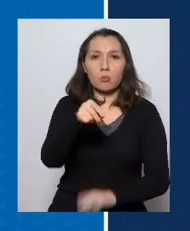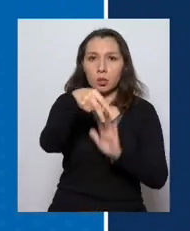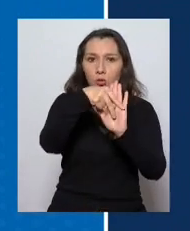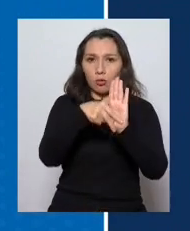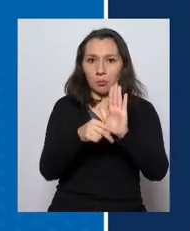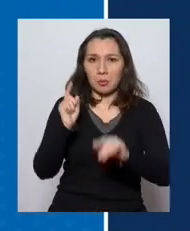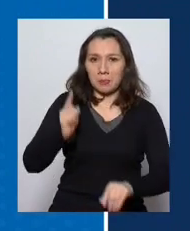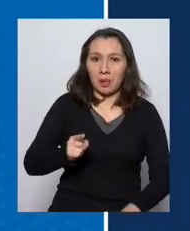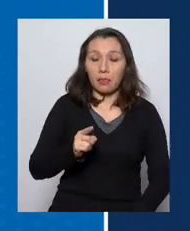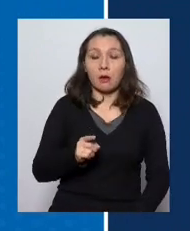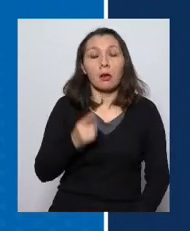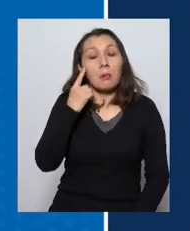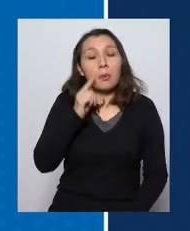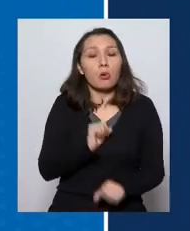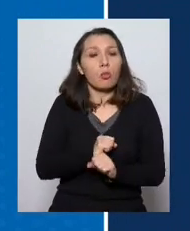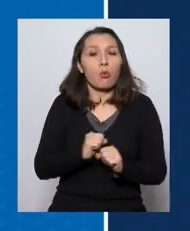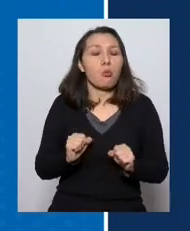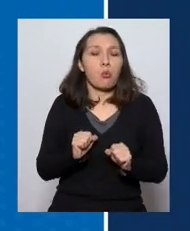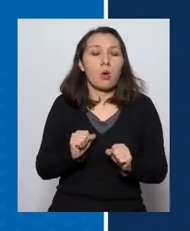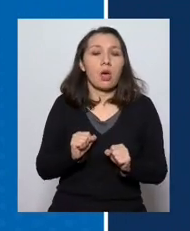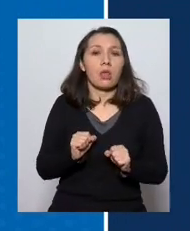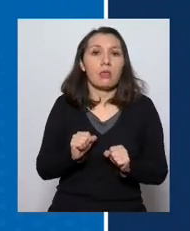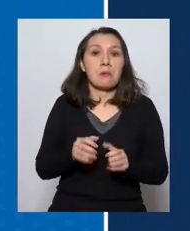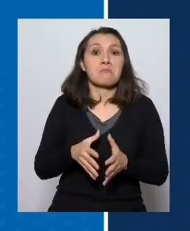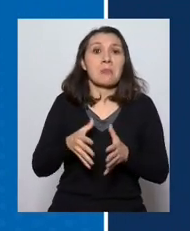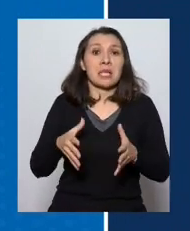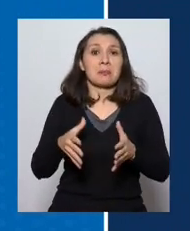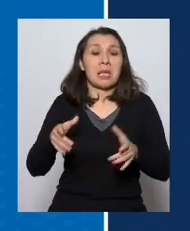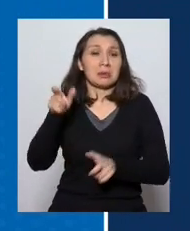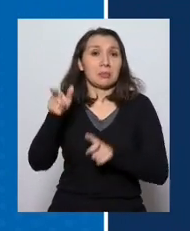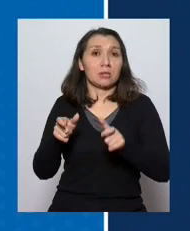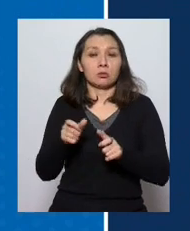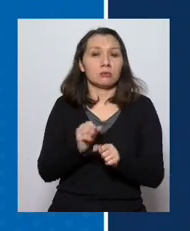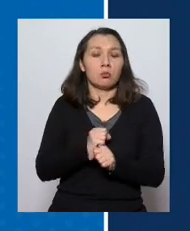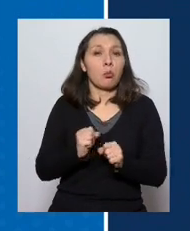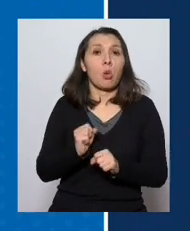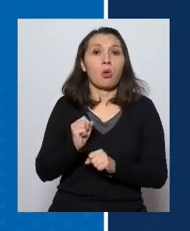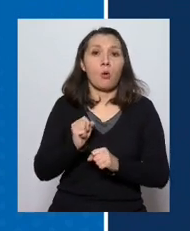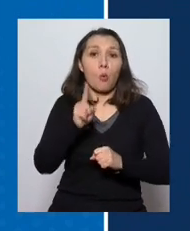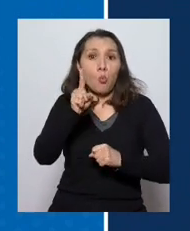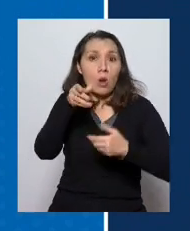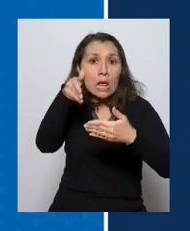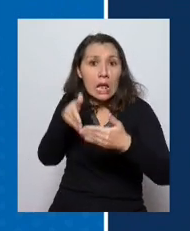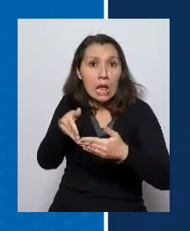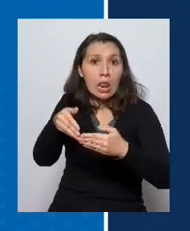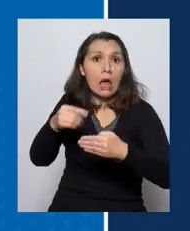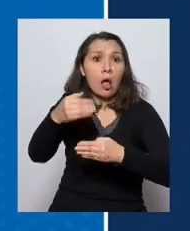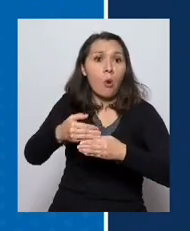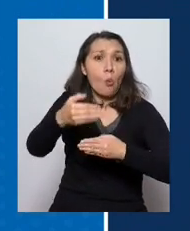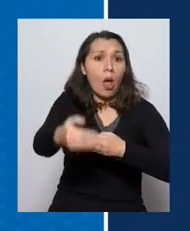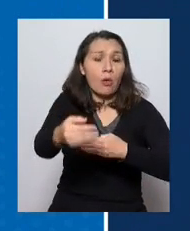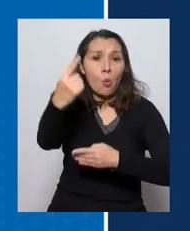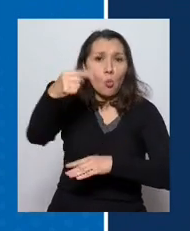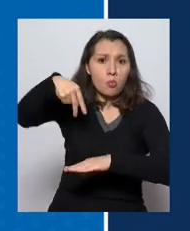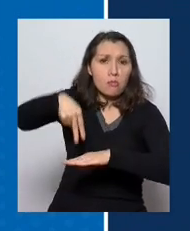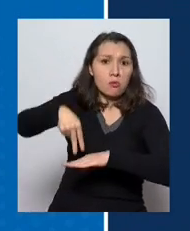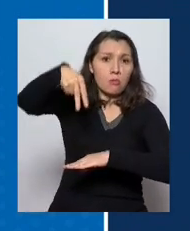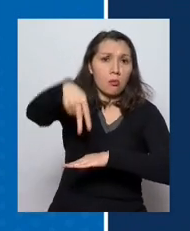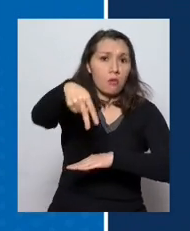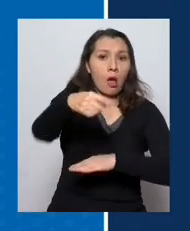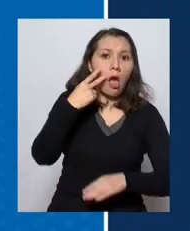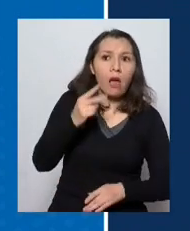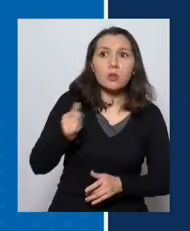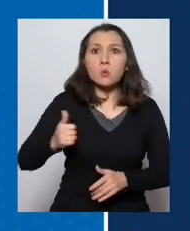normativa pero no no podemos seguir aumentando y no vamos a tener un fiscalizador en cada esquina para saber si las personas están